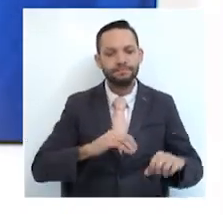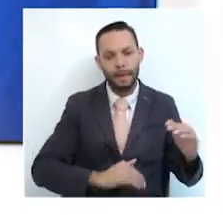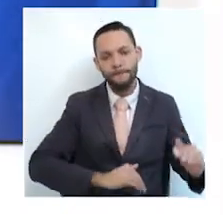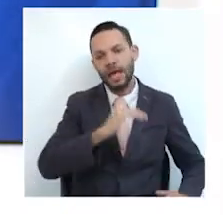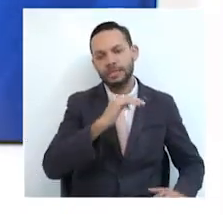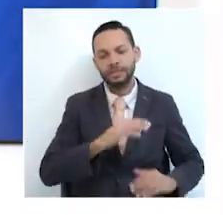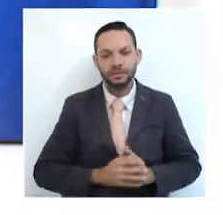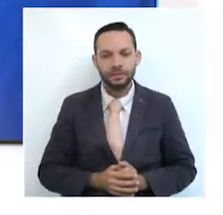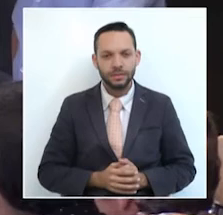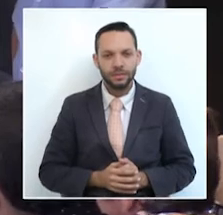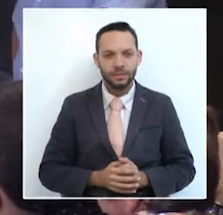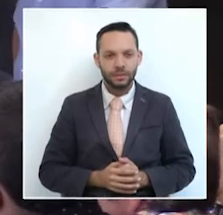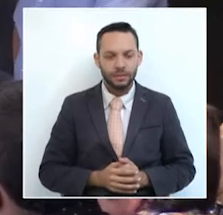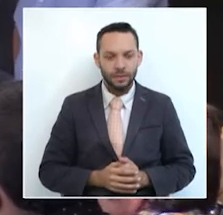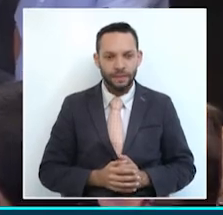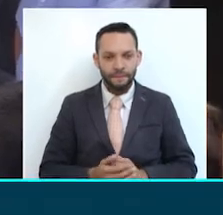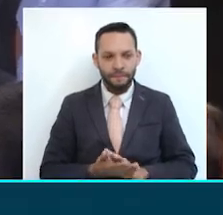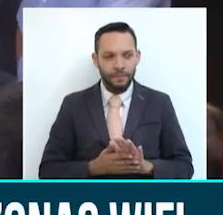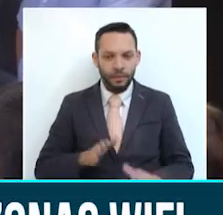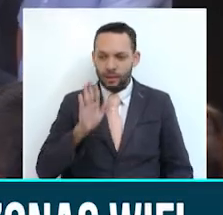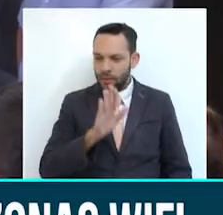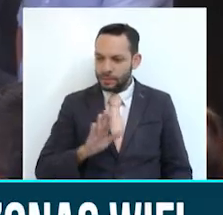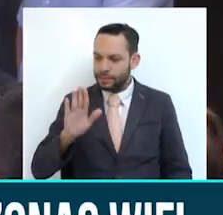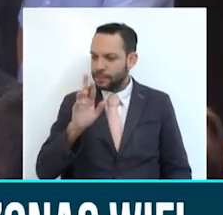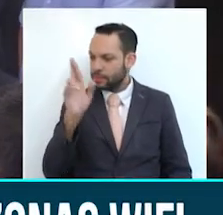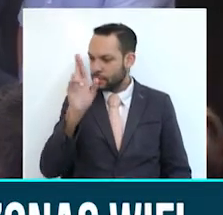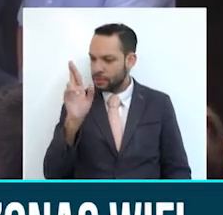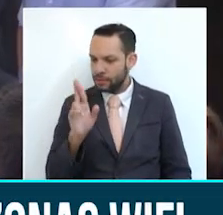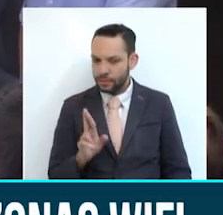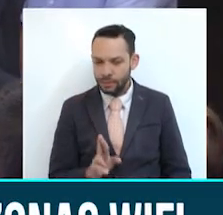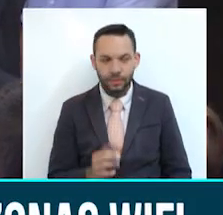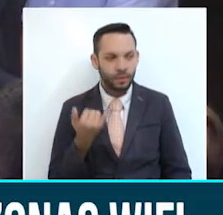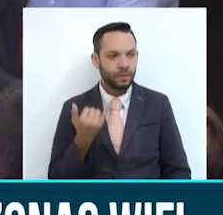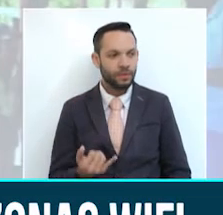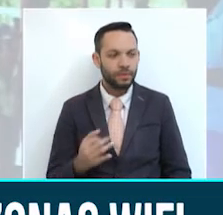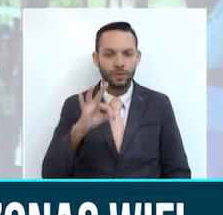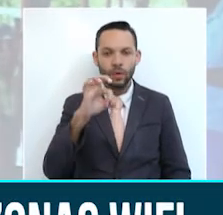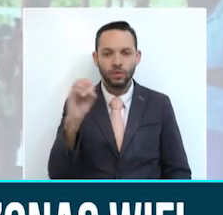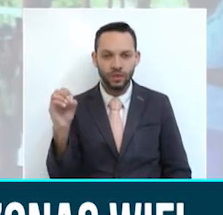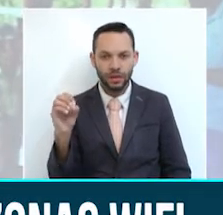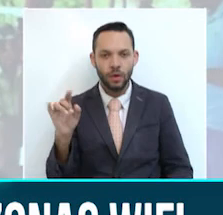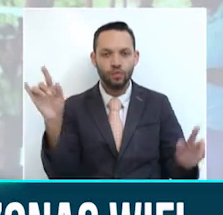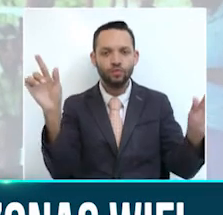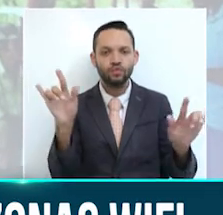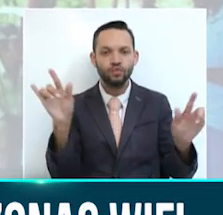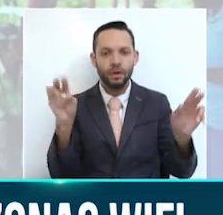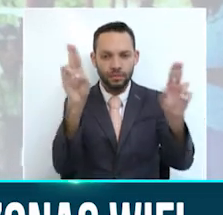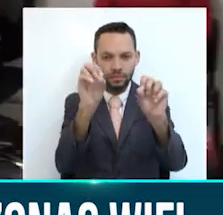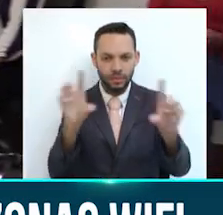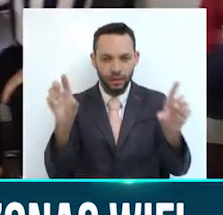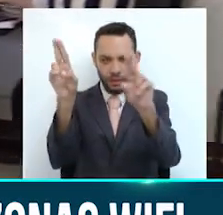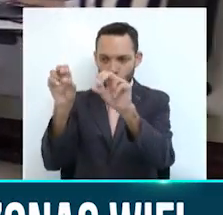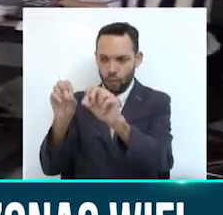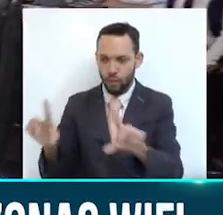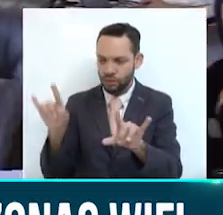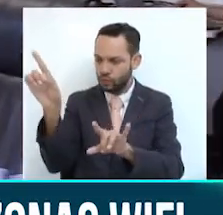media nacional. El departamento de Rizaralda ahora cuenta con 80 zonas Wi-Fi. Las cuales se registran a